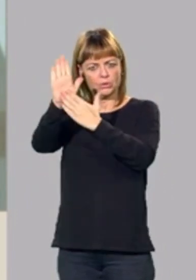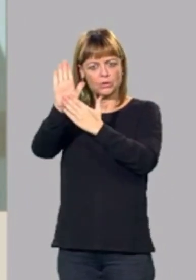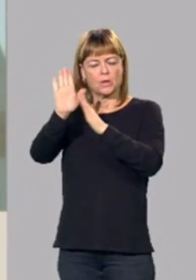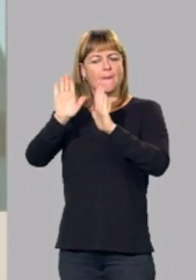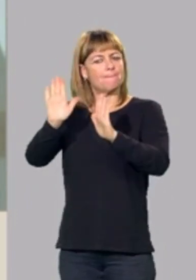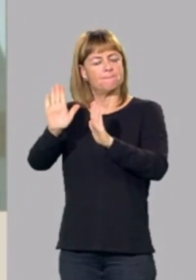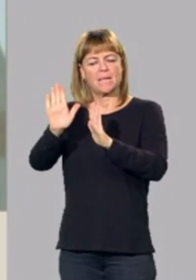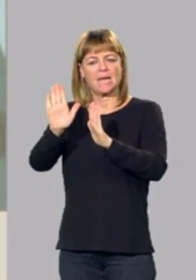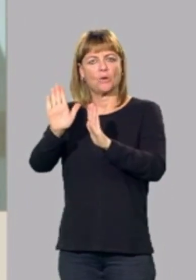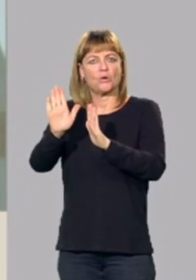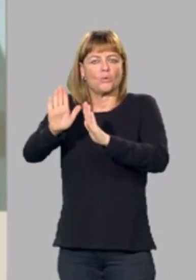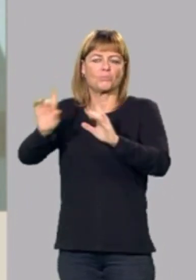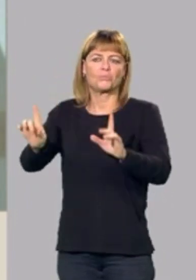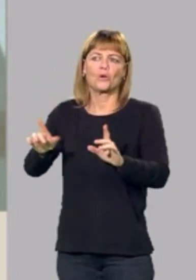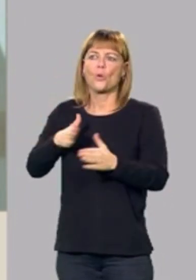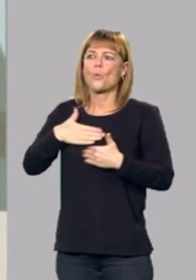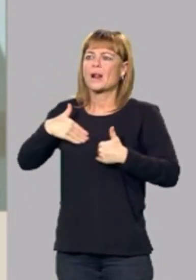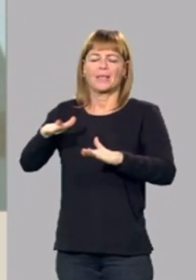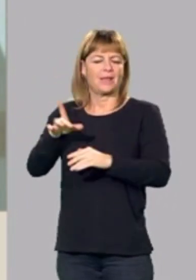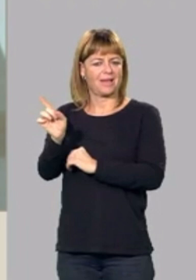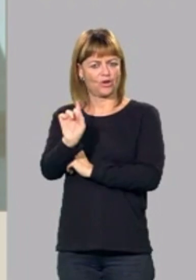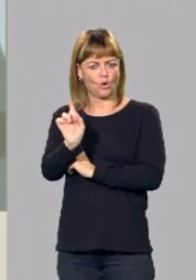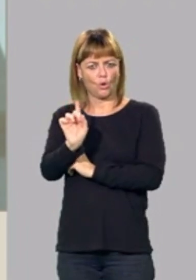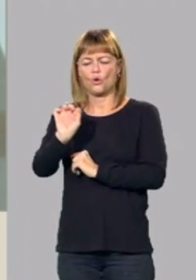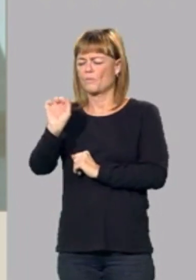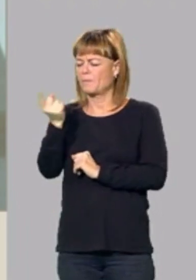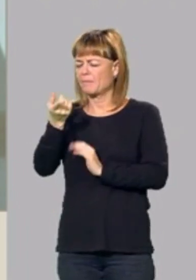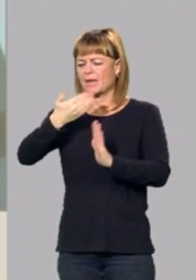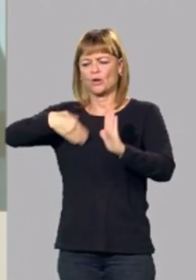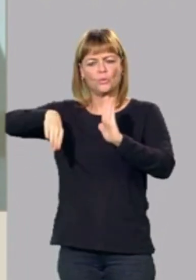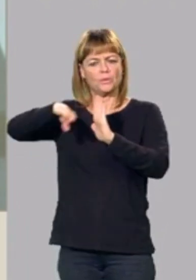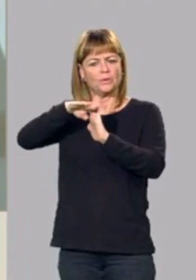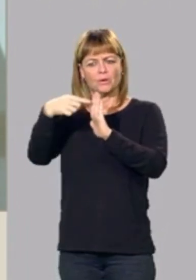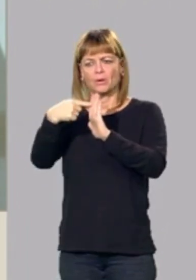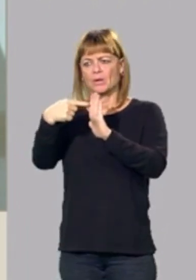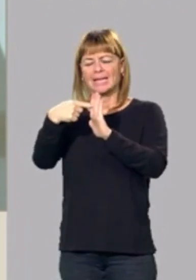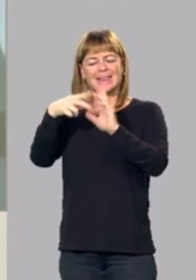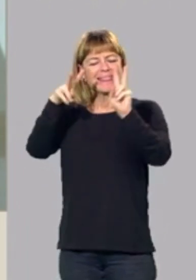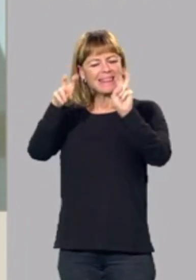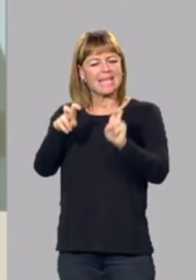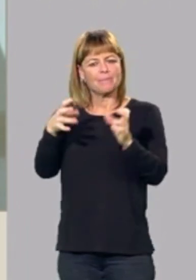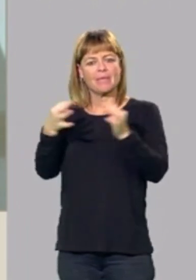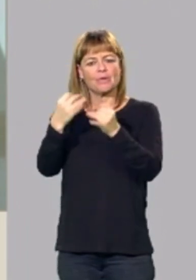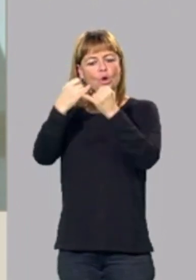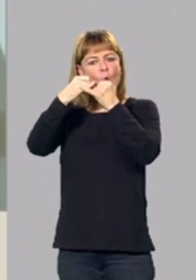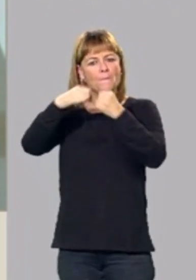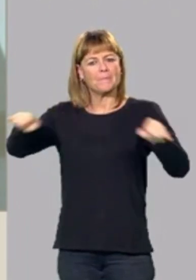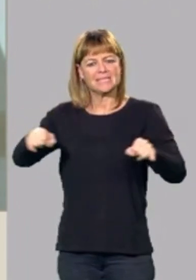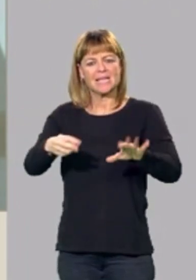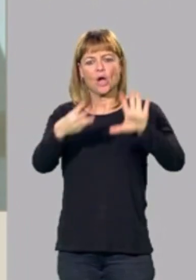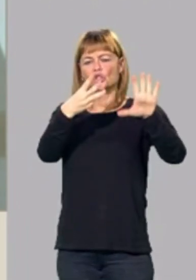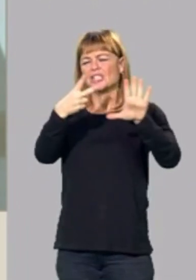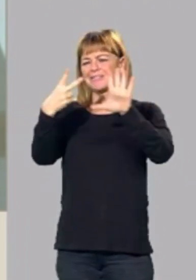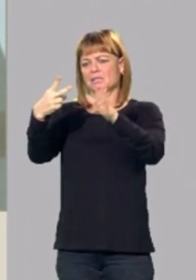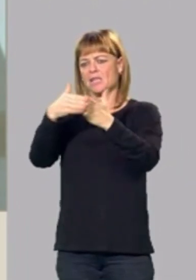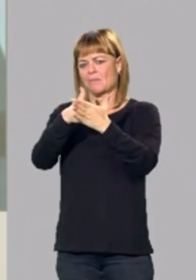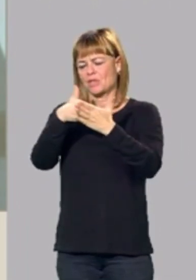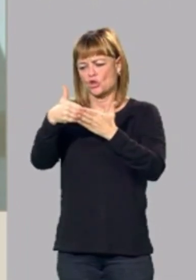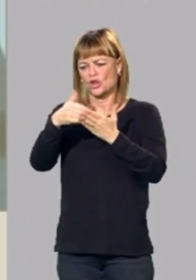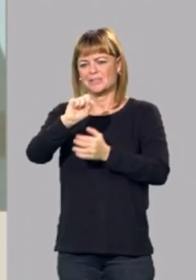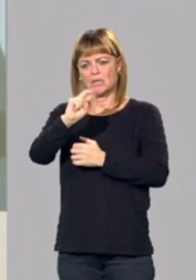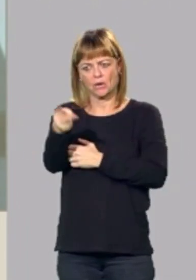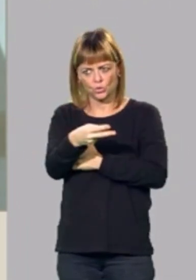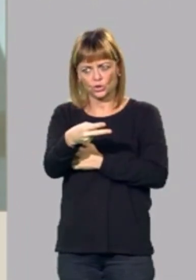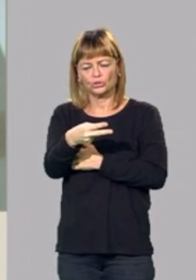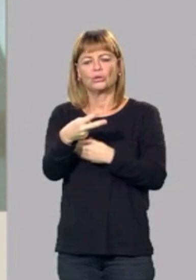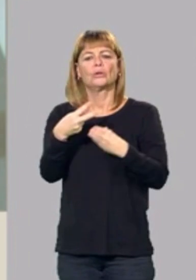cualquier precio, está clarísimo. En primer lugar, uno de los temas que hemos puesto es que se compensen esos 87 millones de euros que